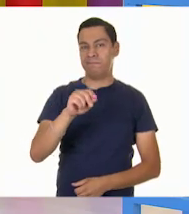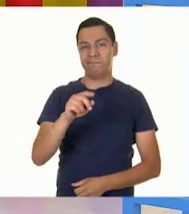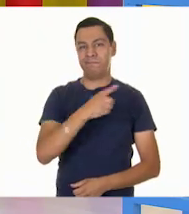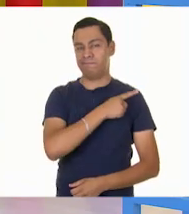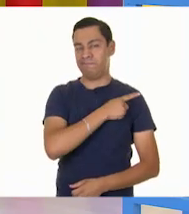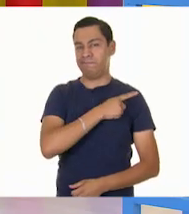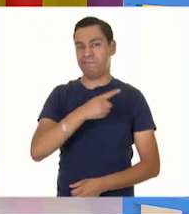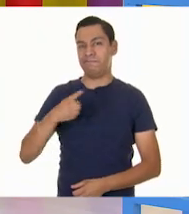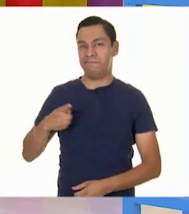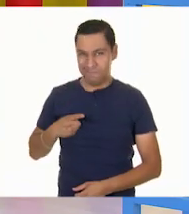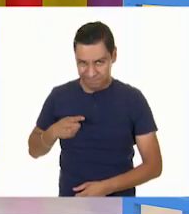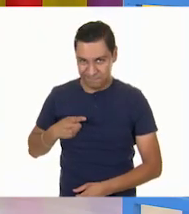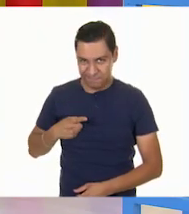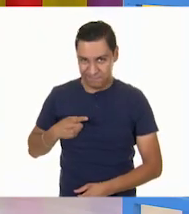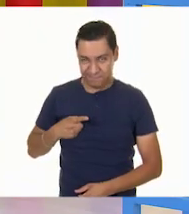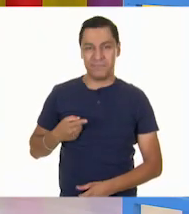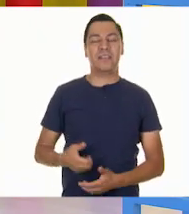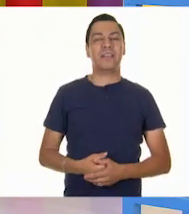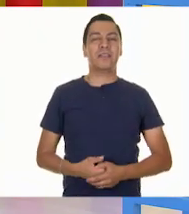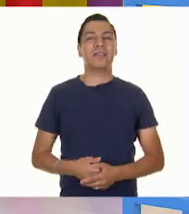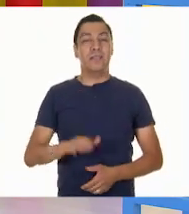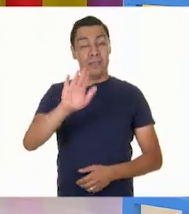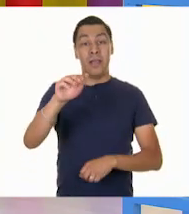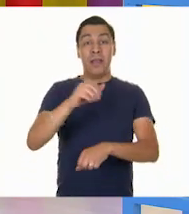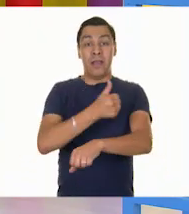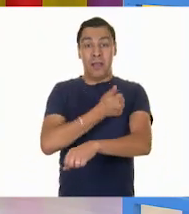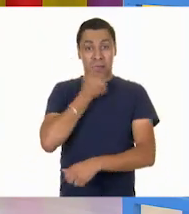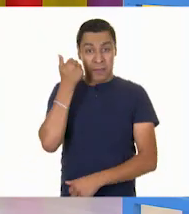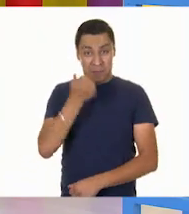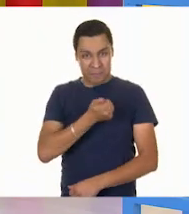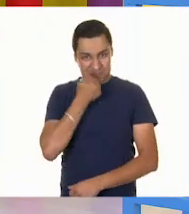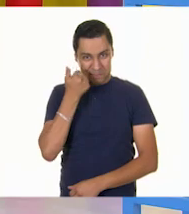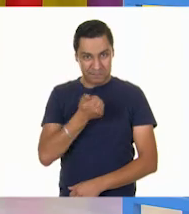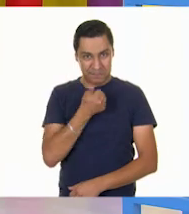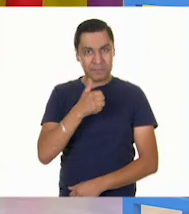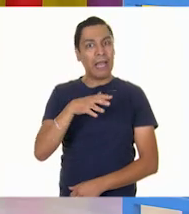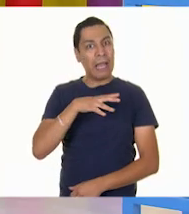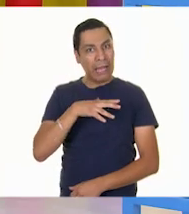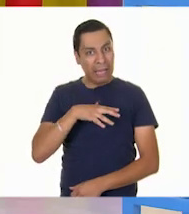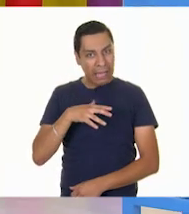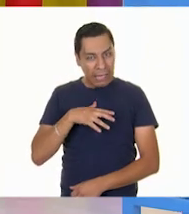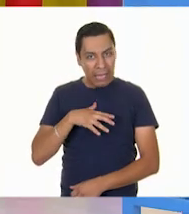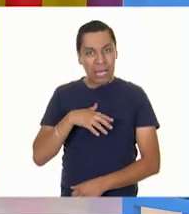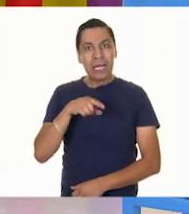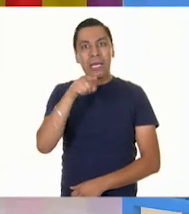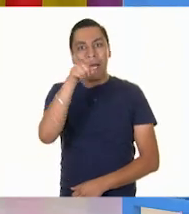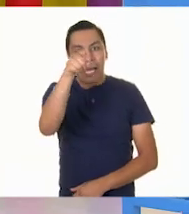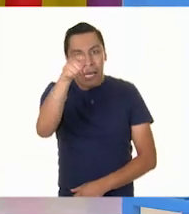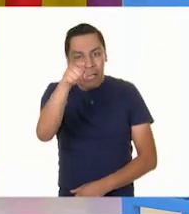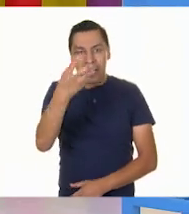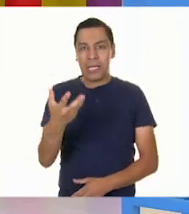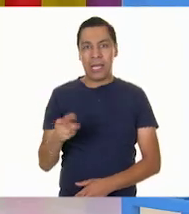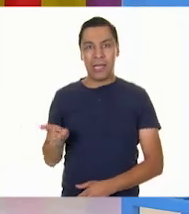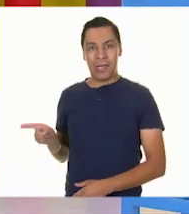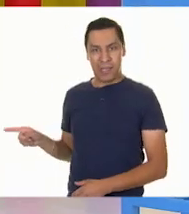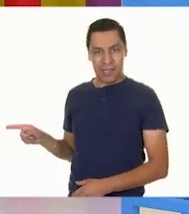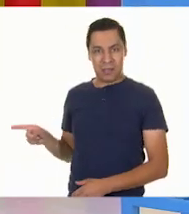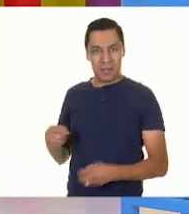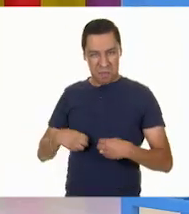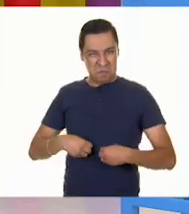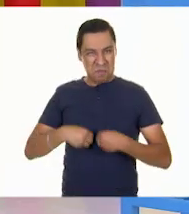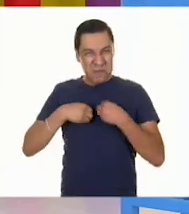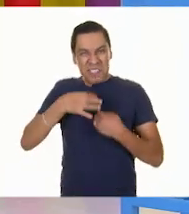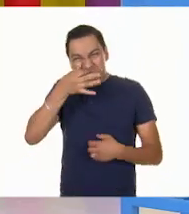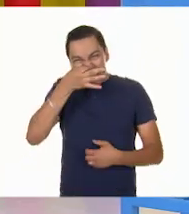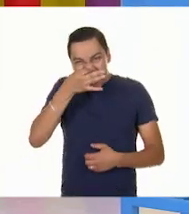Pero, por ejemplo, tenemos algunos alumnos, Pepes, que nos ven en la playa, que nos ven desde las costas. Tú, Trin, tú, tres,